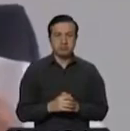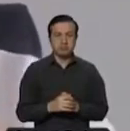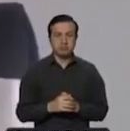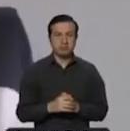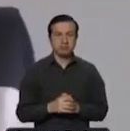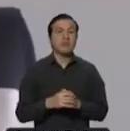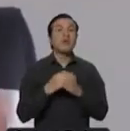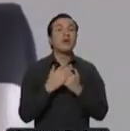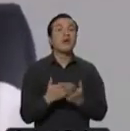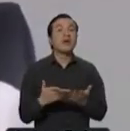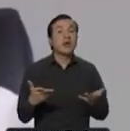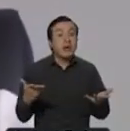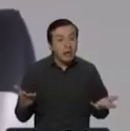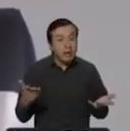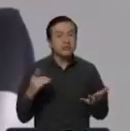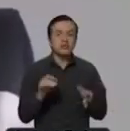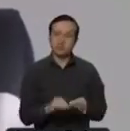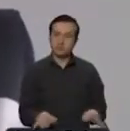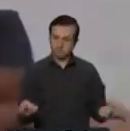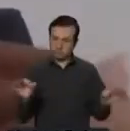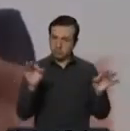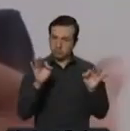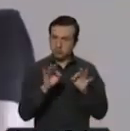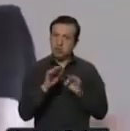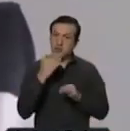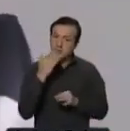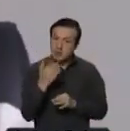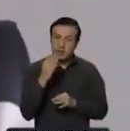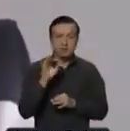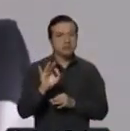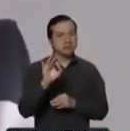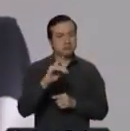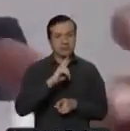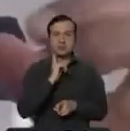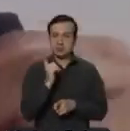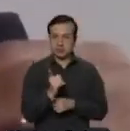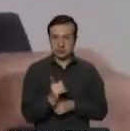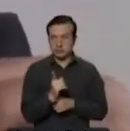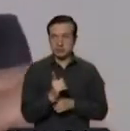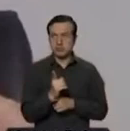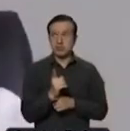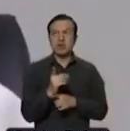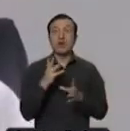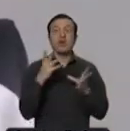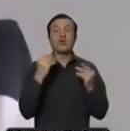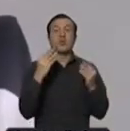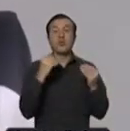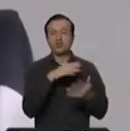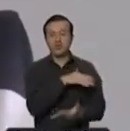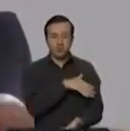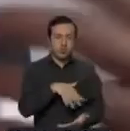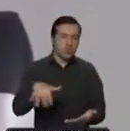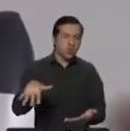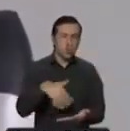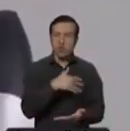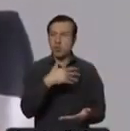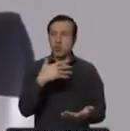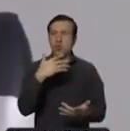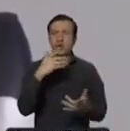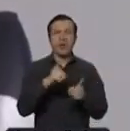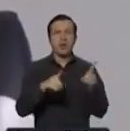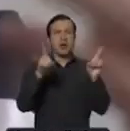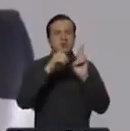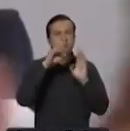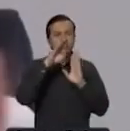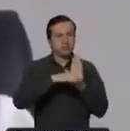Esto es lo que se debe hacer. Es lo correcto. Ha generado mucha duda de que bajaron los datos